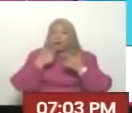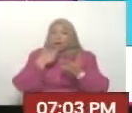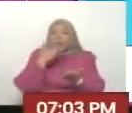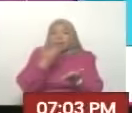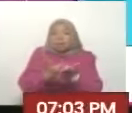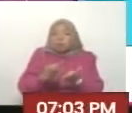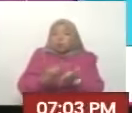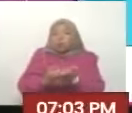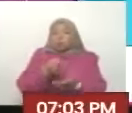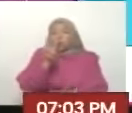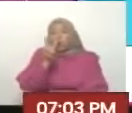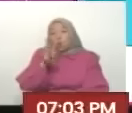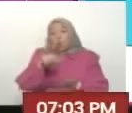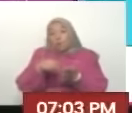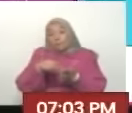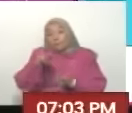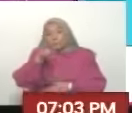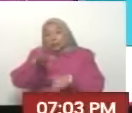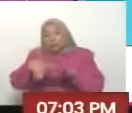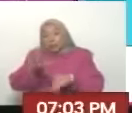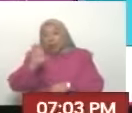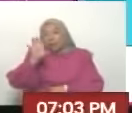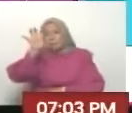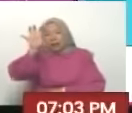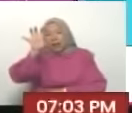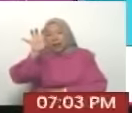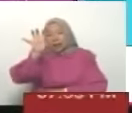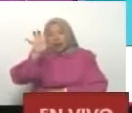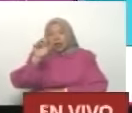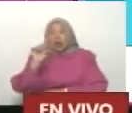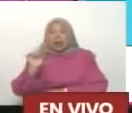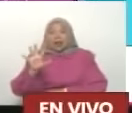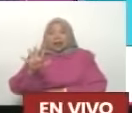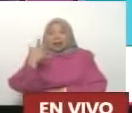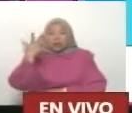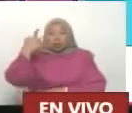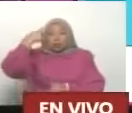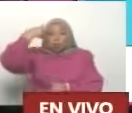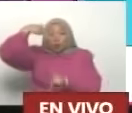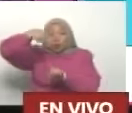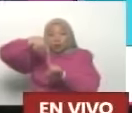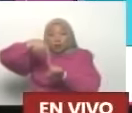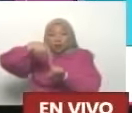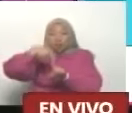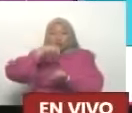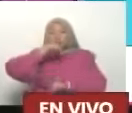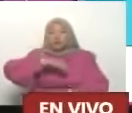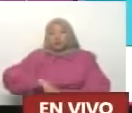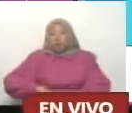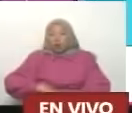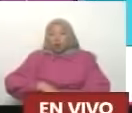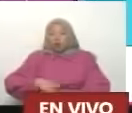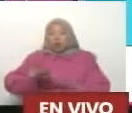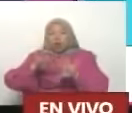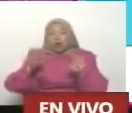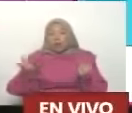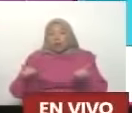quinto objetivo histórico salvemos el planeta la derecha pitiyanqui